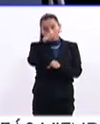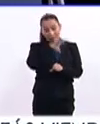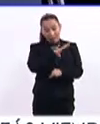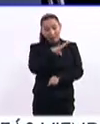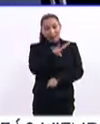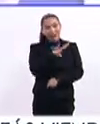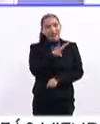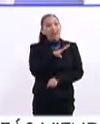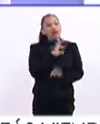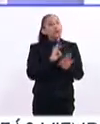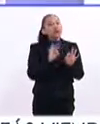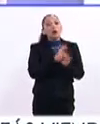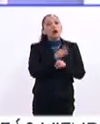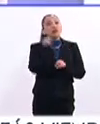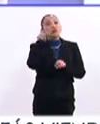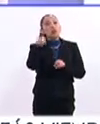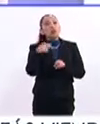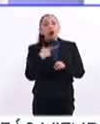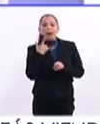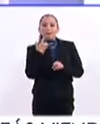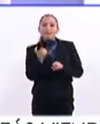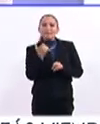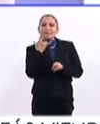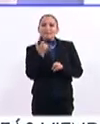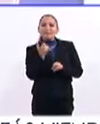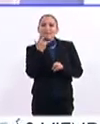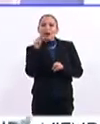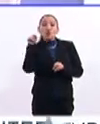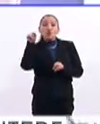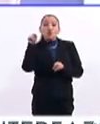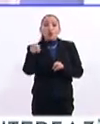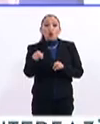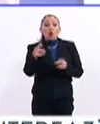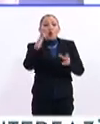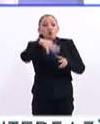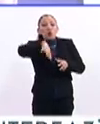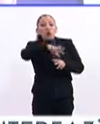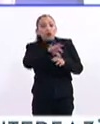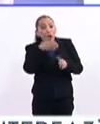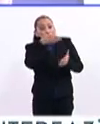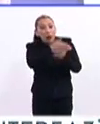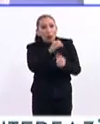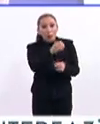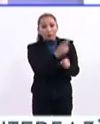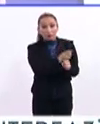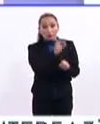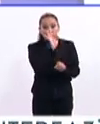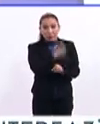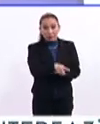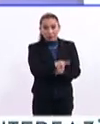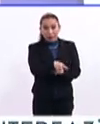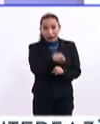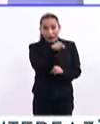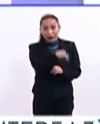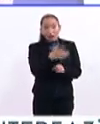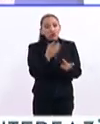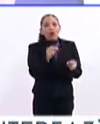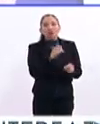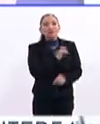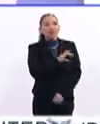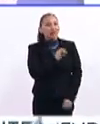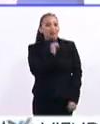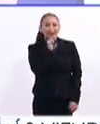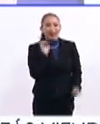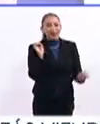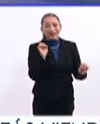existen. Lo importante es que seamos perseverantes, que nosotros busquemos esas oportunidades y que efectivamente, como bien lo mencionan, que no tengamos